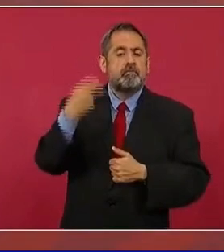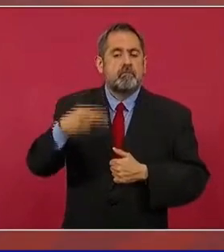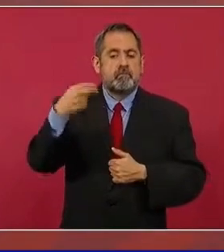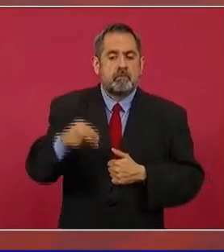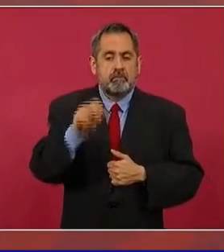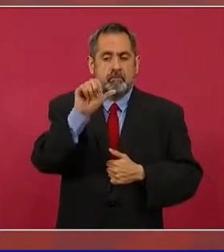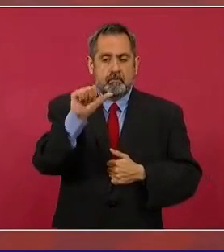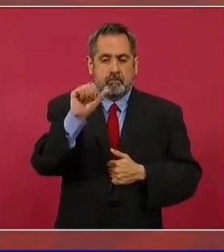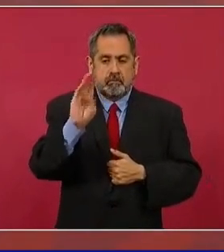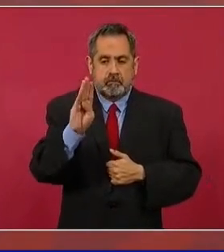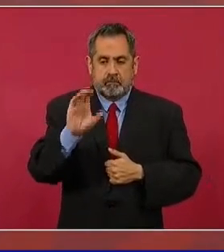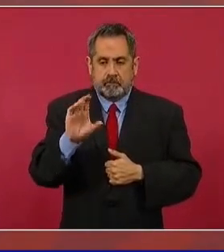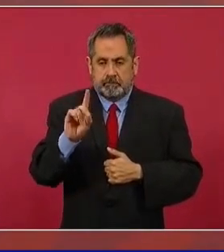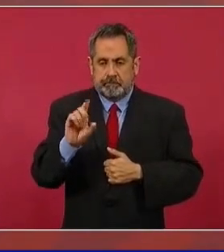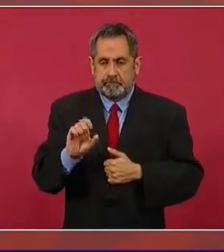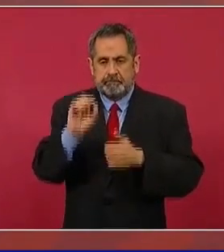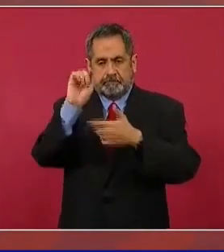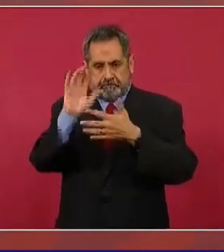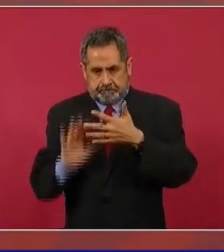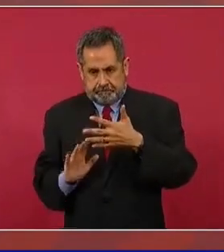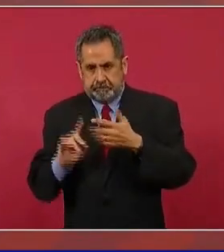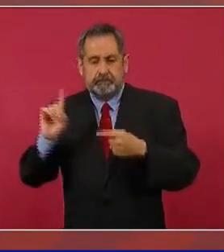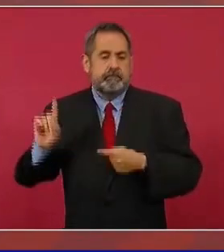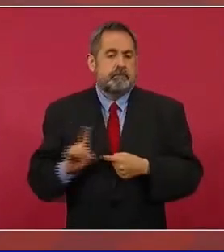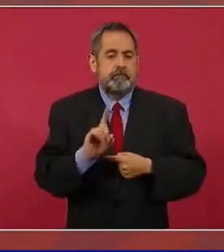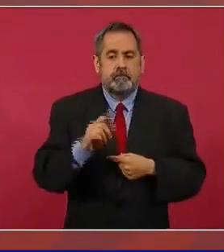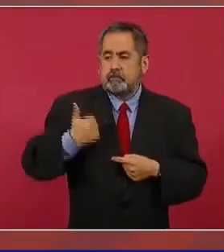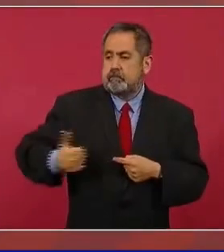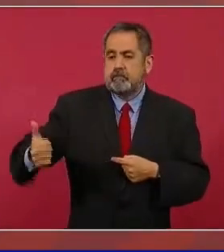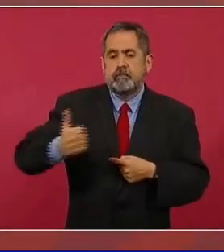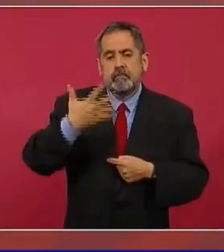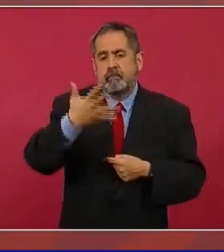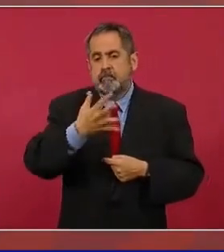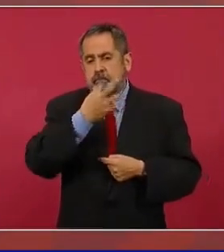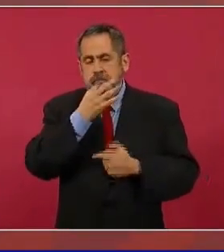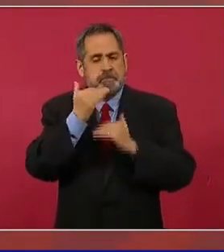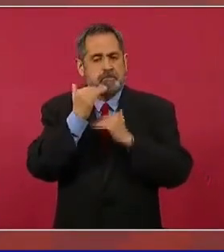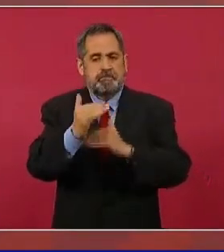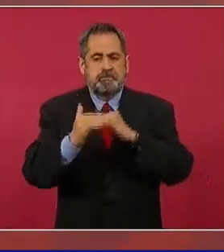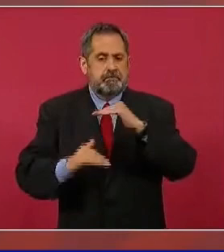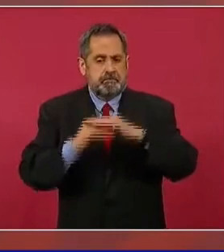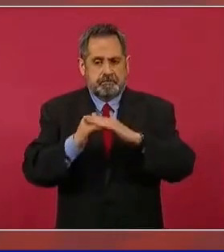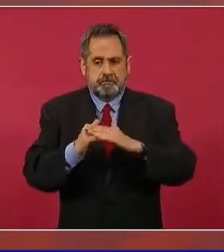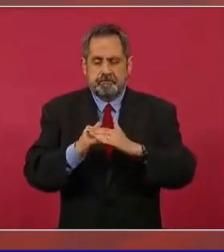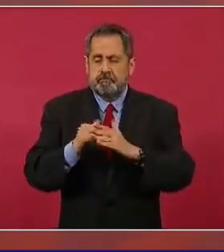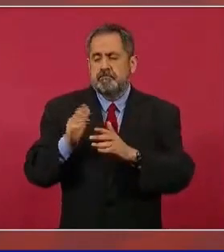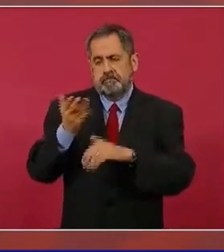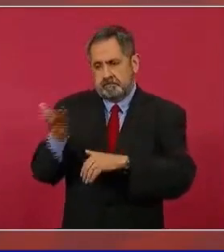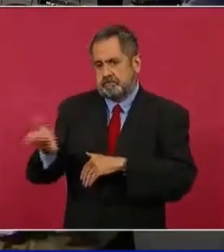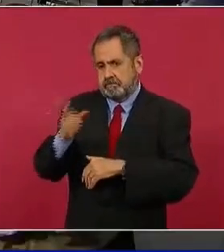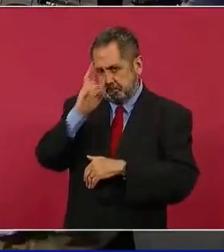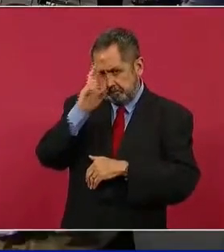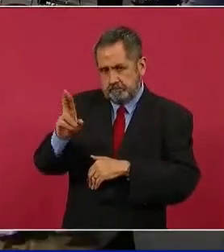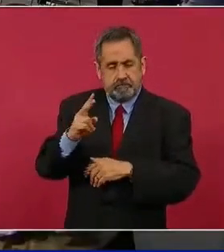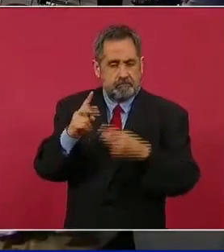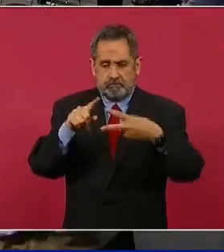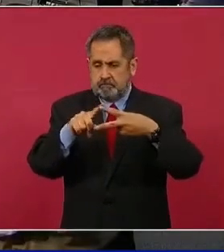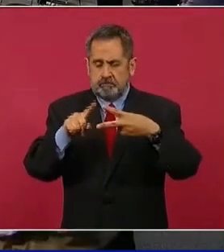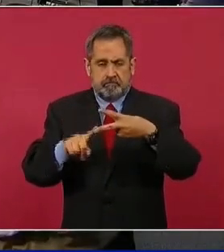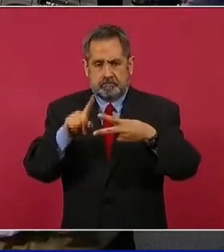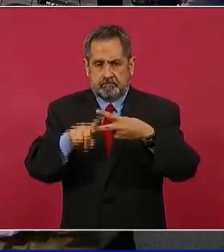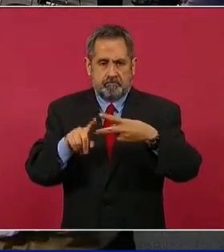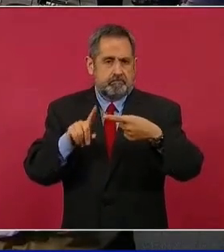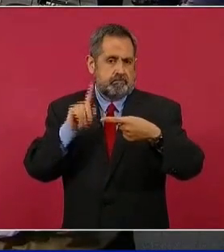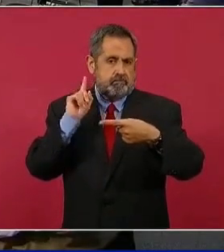y cada uno tendrá cinco minutos para exponer. Les pedimos respetar dos reglas básicas.